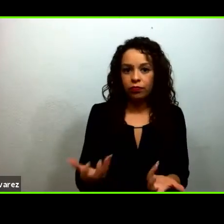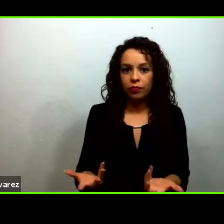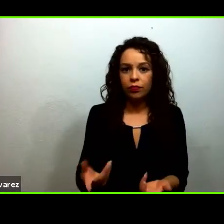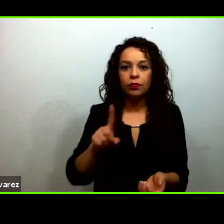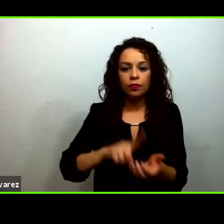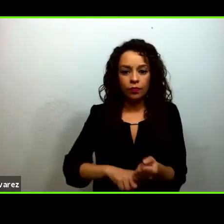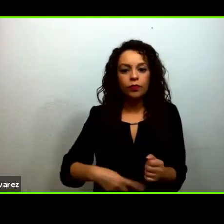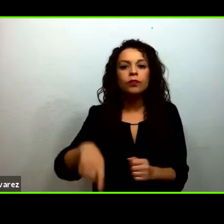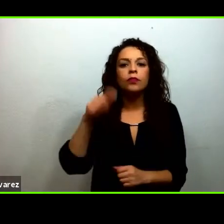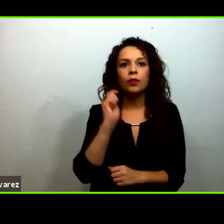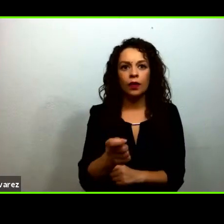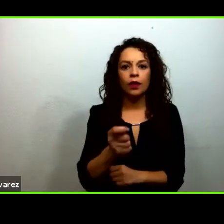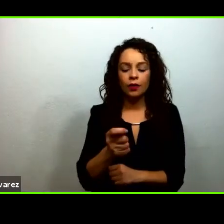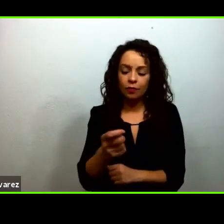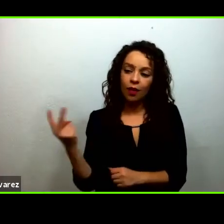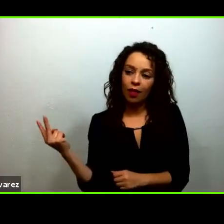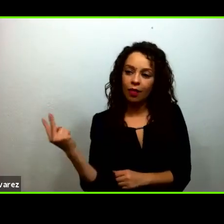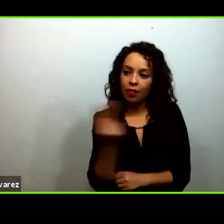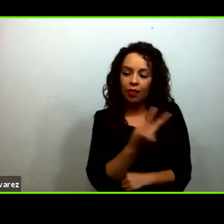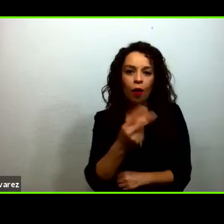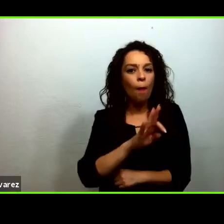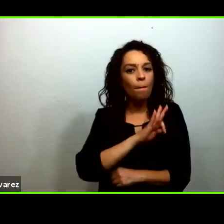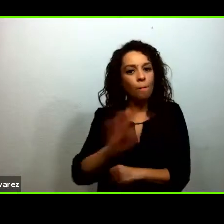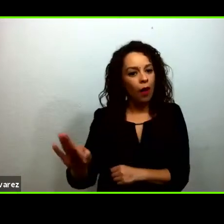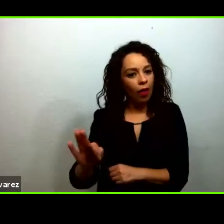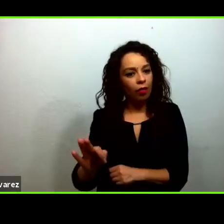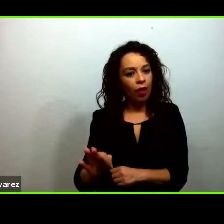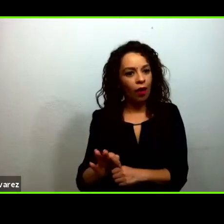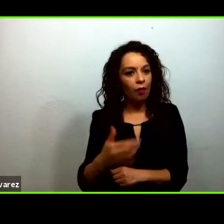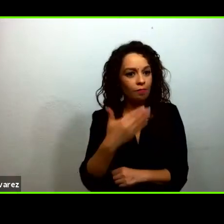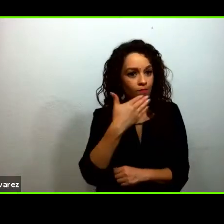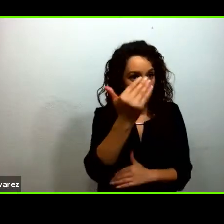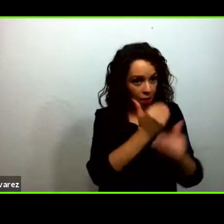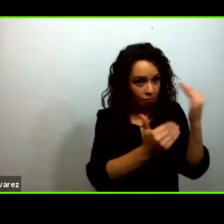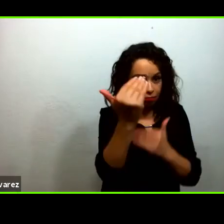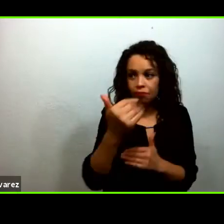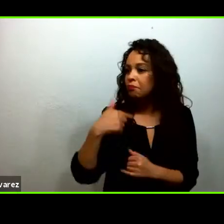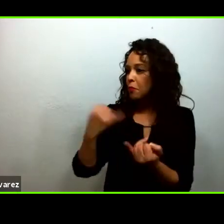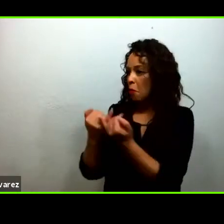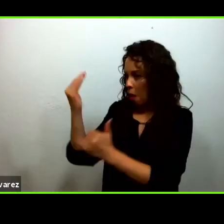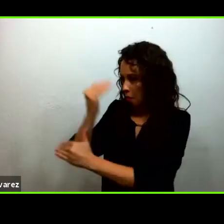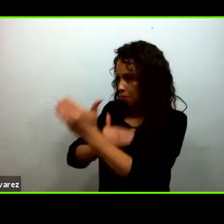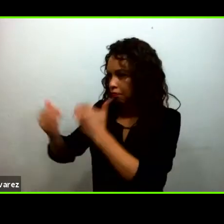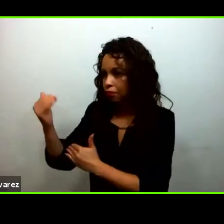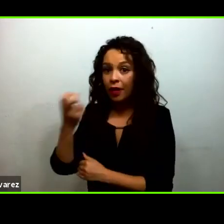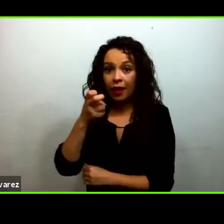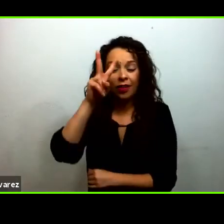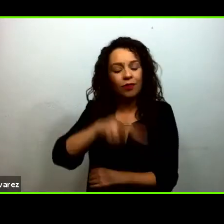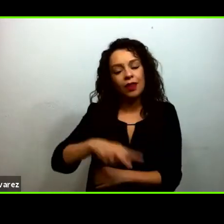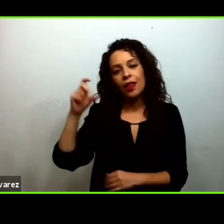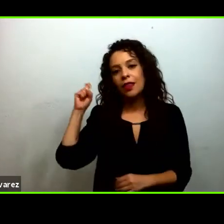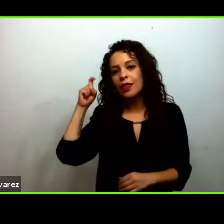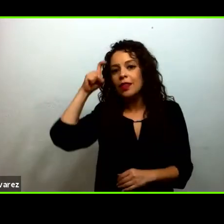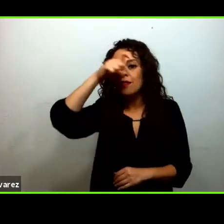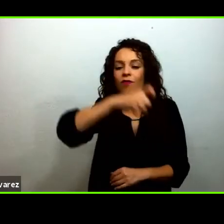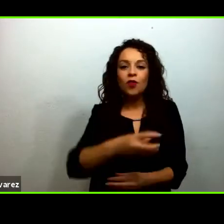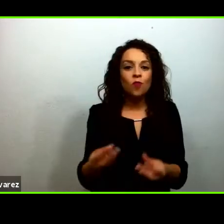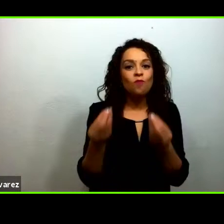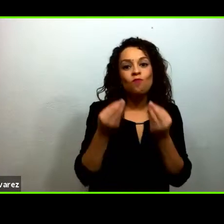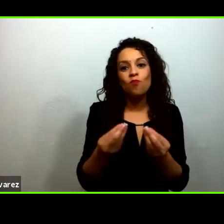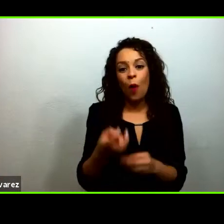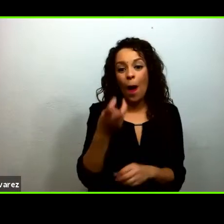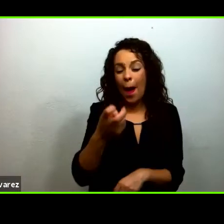ganar-ganar. Y ese es un desafío enorme. Es este, quizás, el mayor desafío